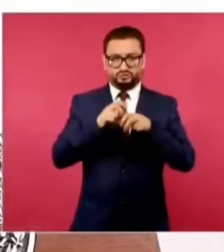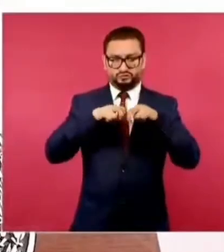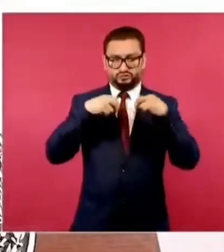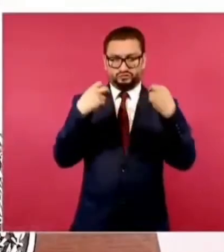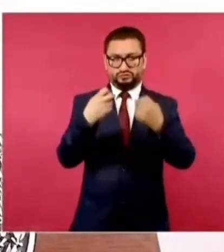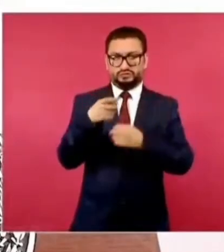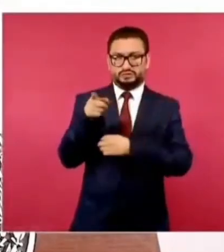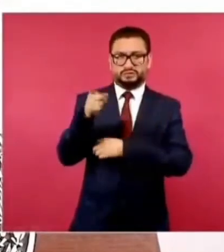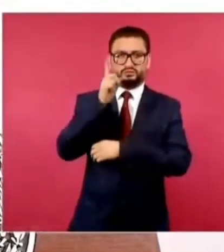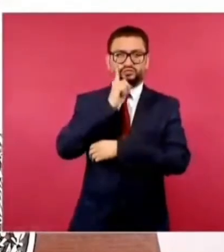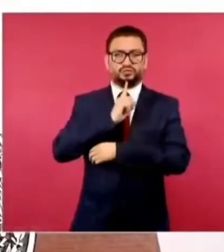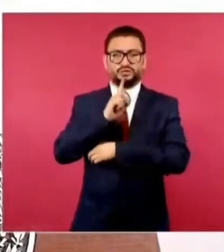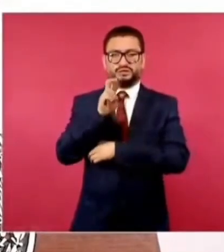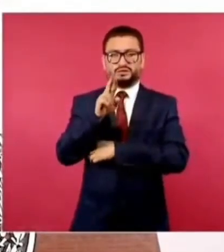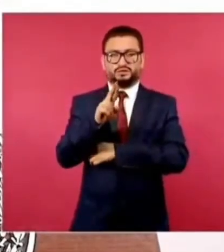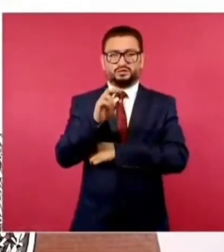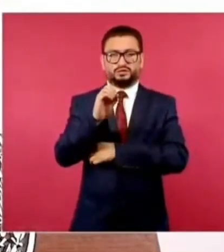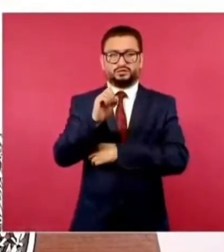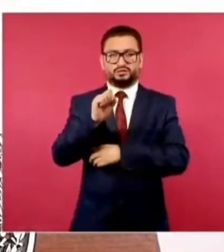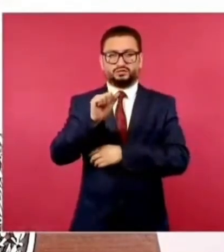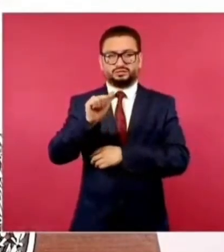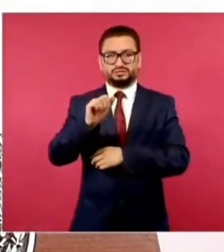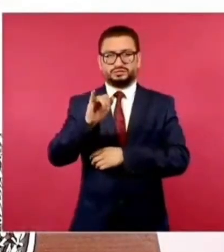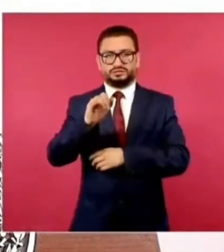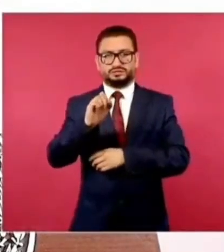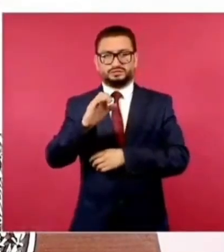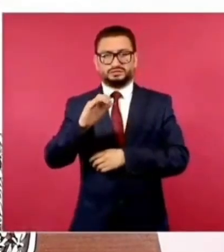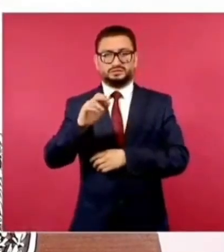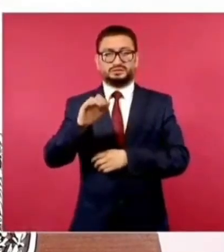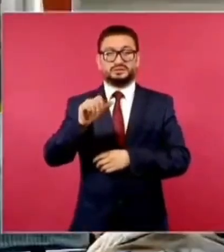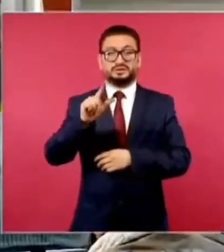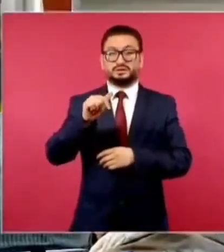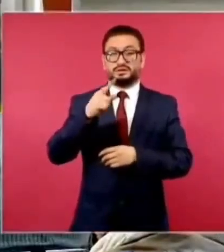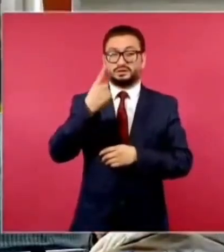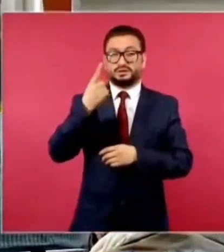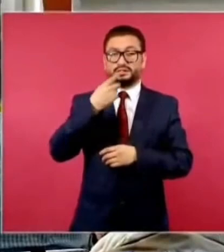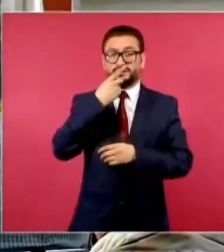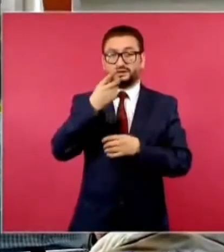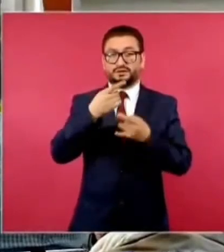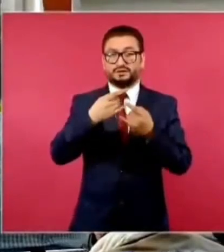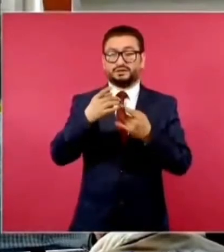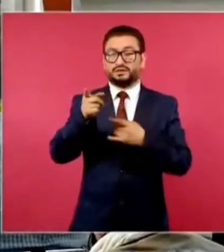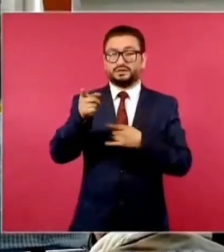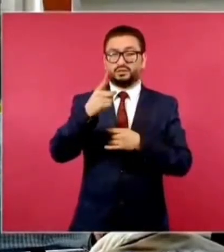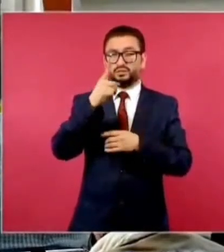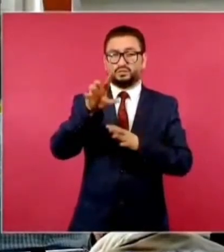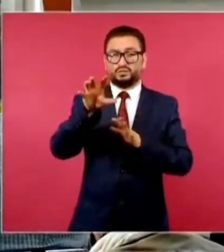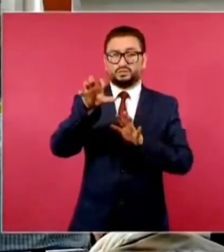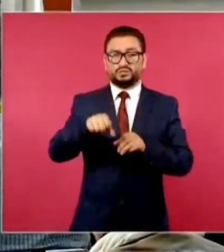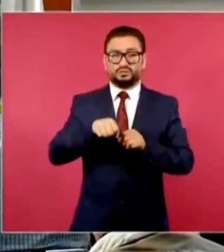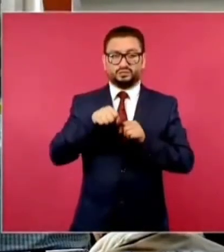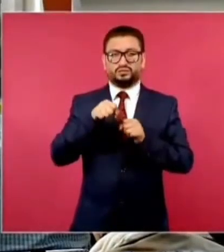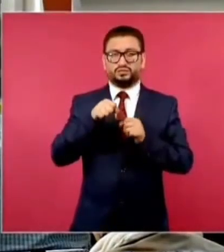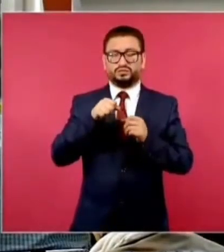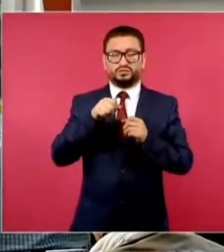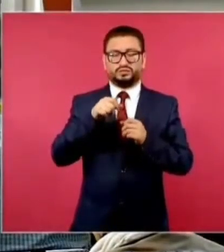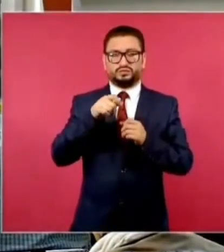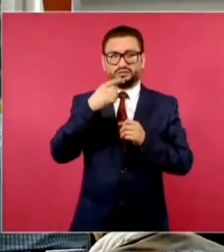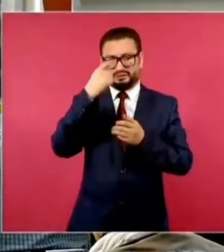Isela habló de una detención no sé si en Juárez o en Tijuana.